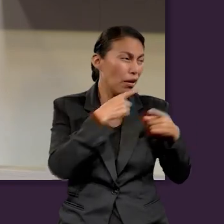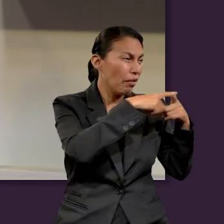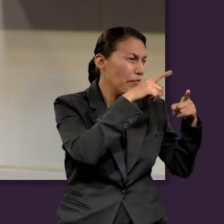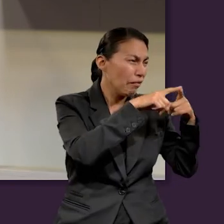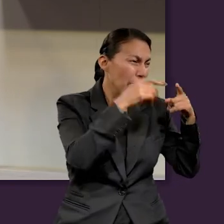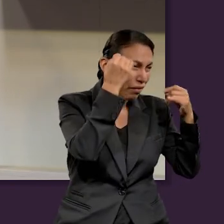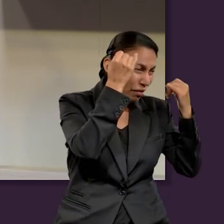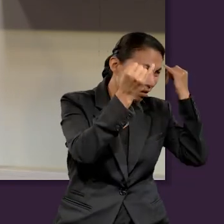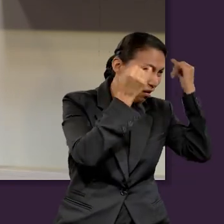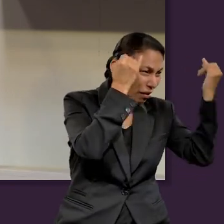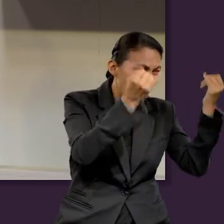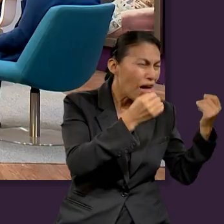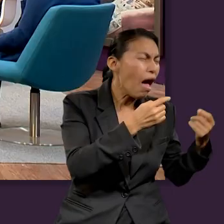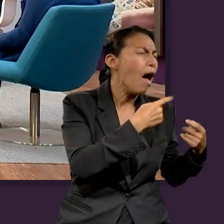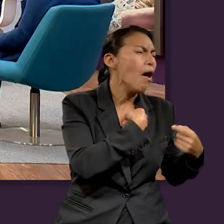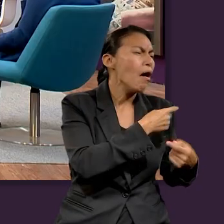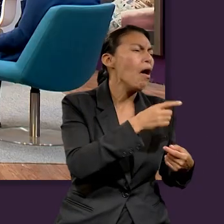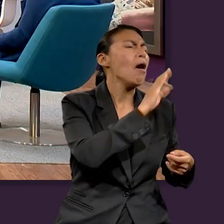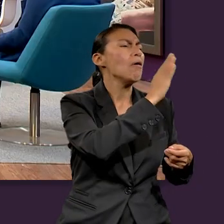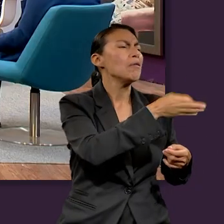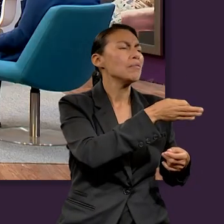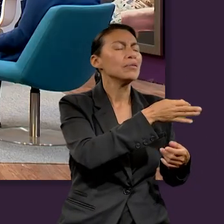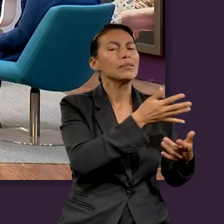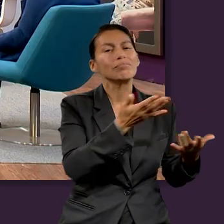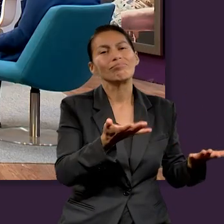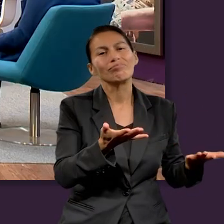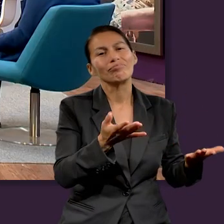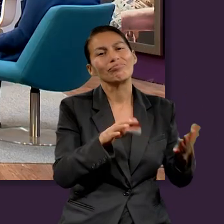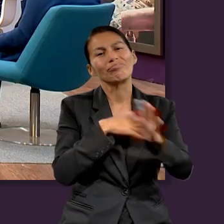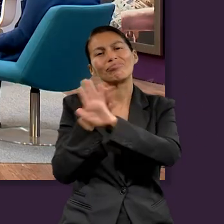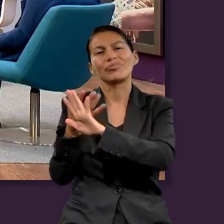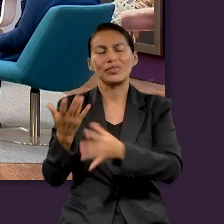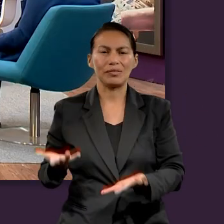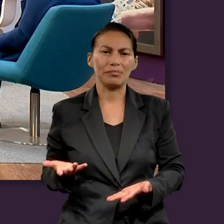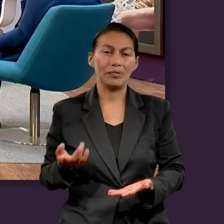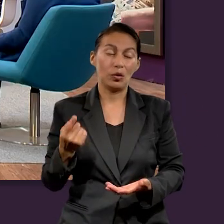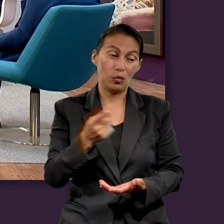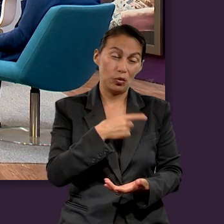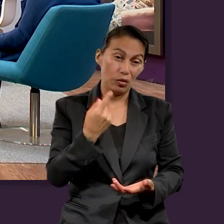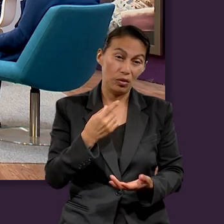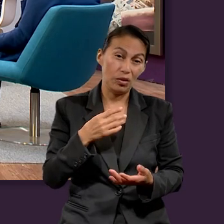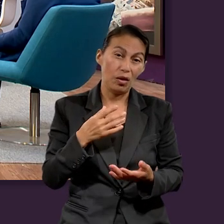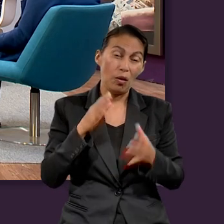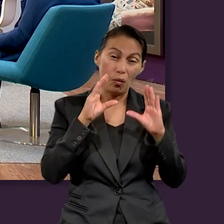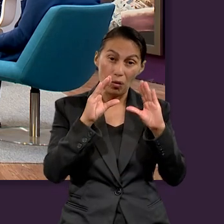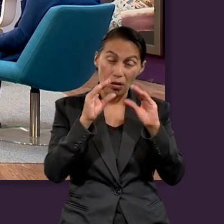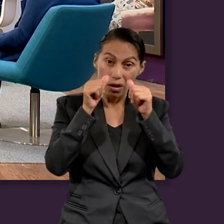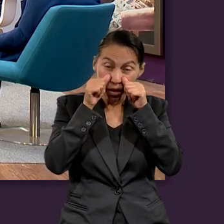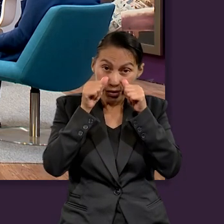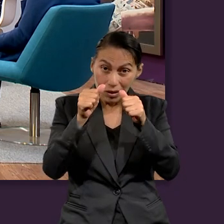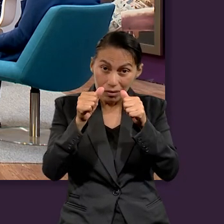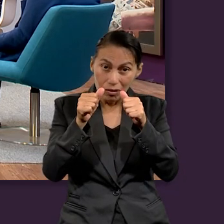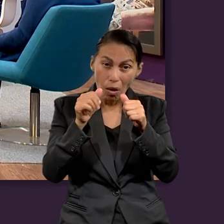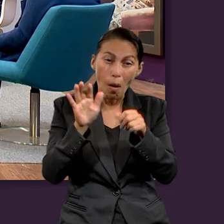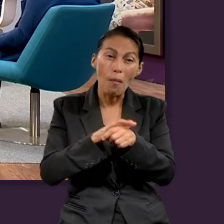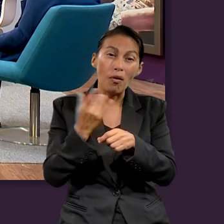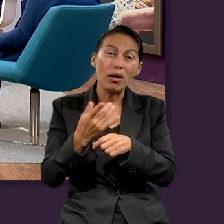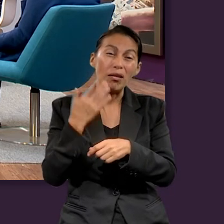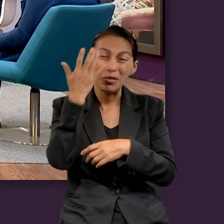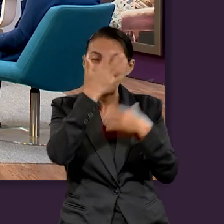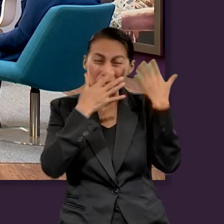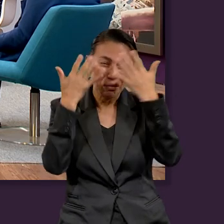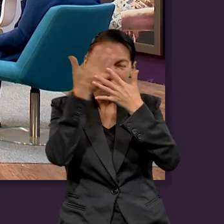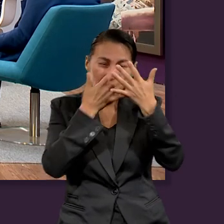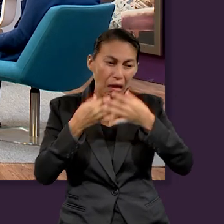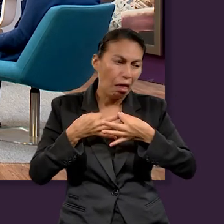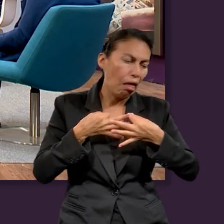sí misma. Y tiene para nosotros el mejor, la mejor respuesta. Y esto, si no lo hacemos, vamos a caer en un